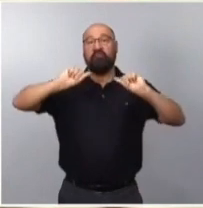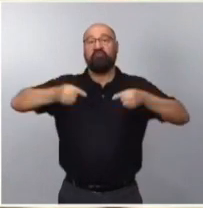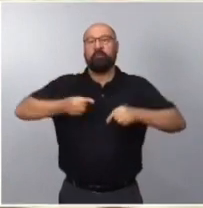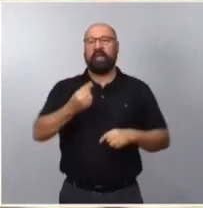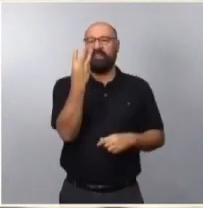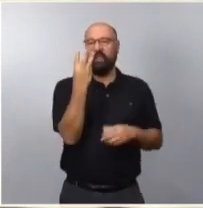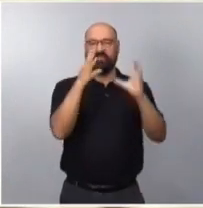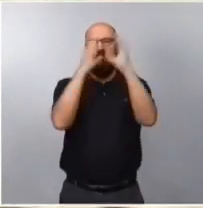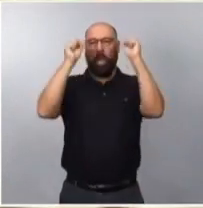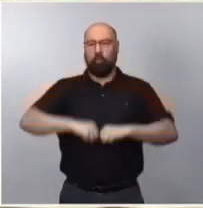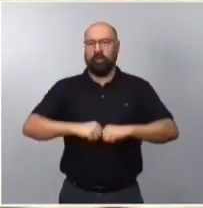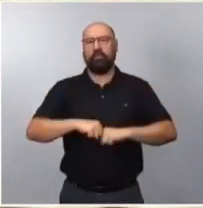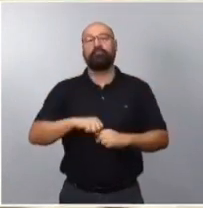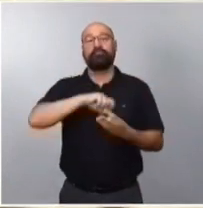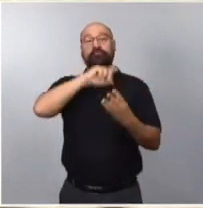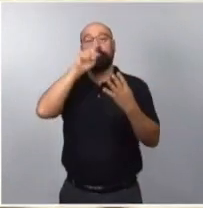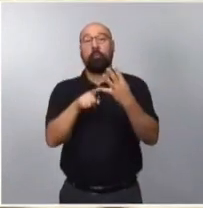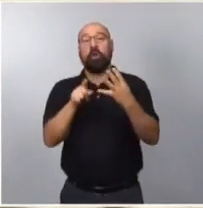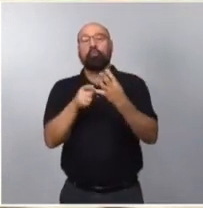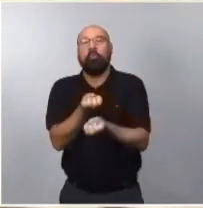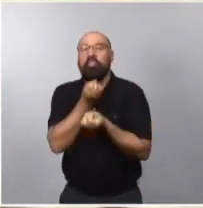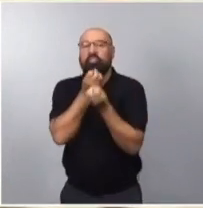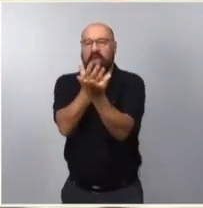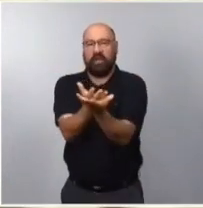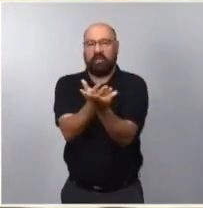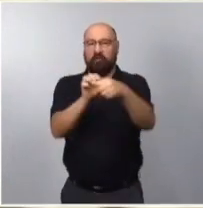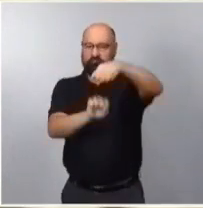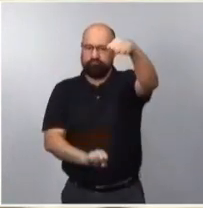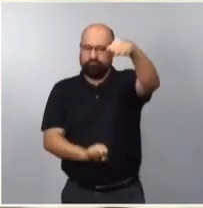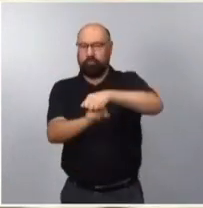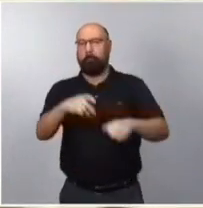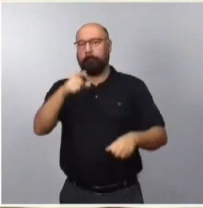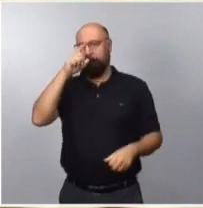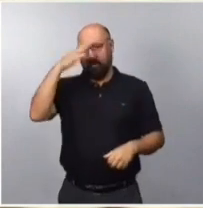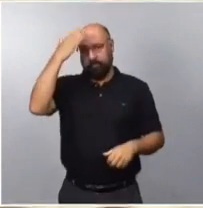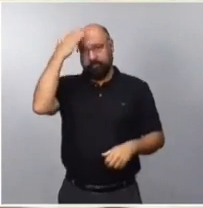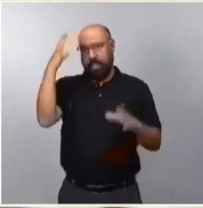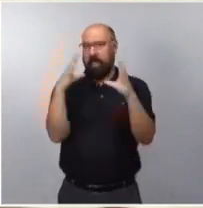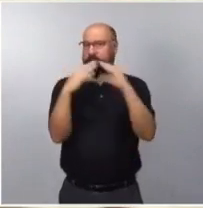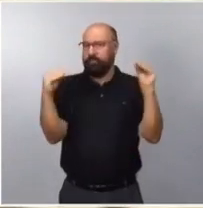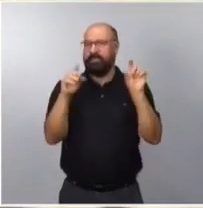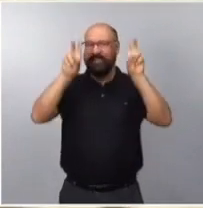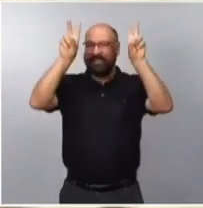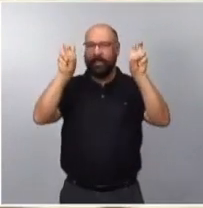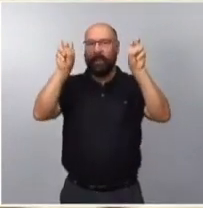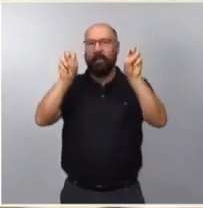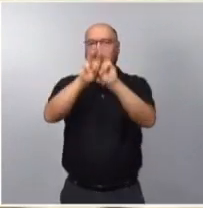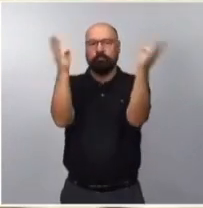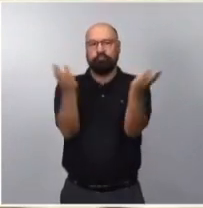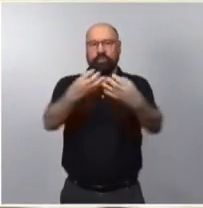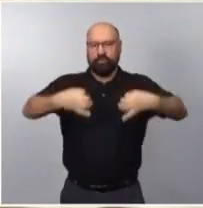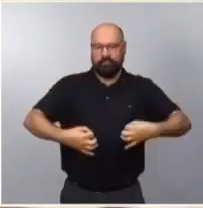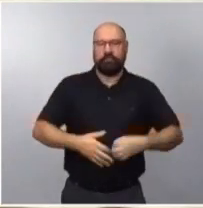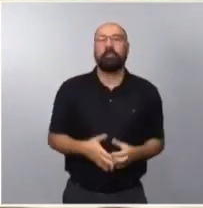declaración que traerán beneficios para ambos países. Un memorándum de entendimiento sobre cooperación en materia de ciberseguridad. Un acuerdo